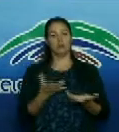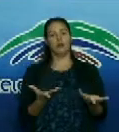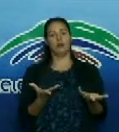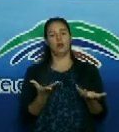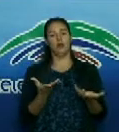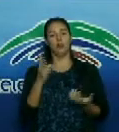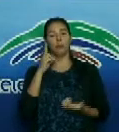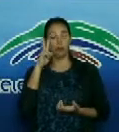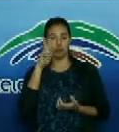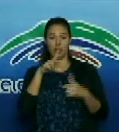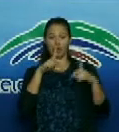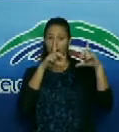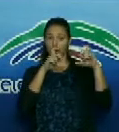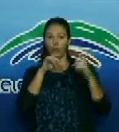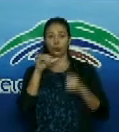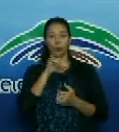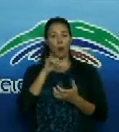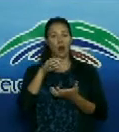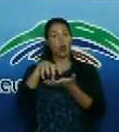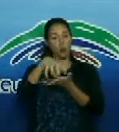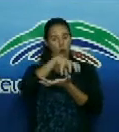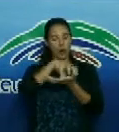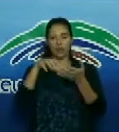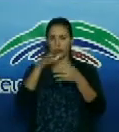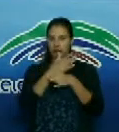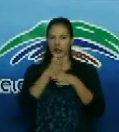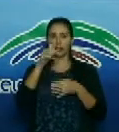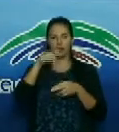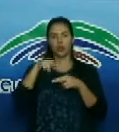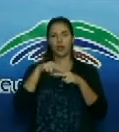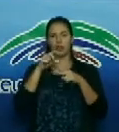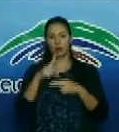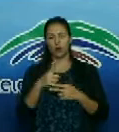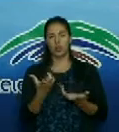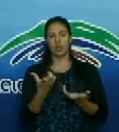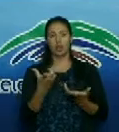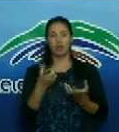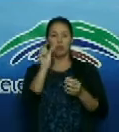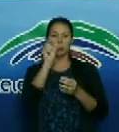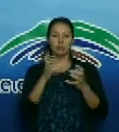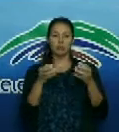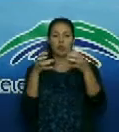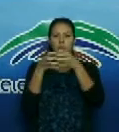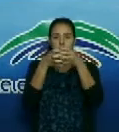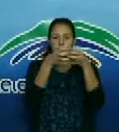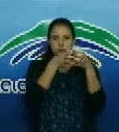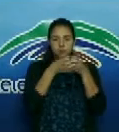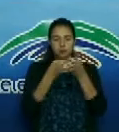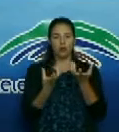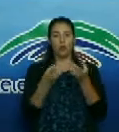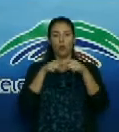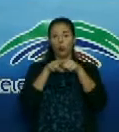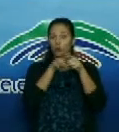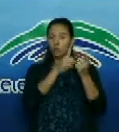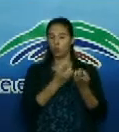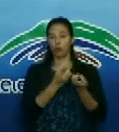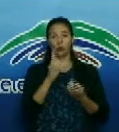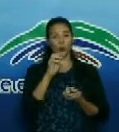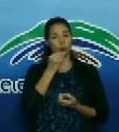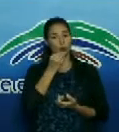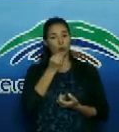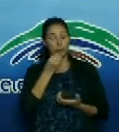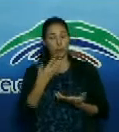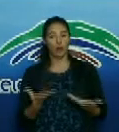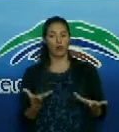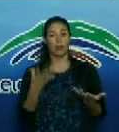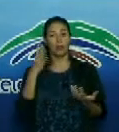otras imágenes corresponden a otra parte de la ciudad. Las primeras cortesías del portal en Facebook de Osvaldo Pérez Díaz, periodista de